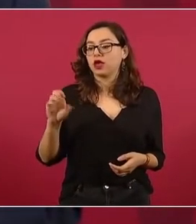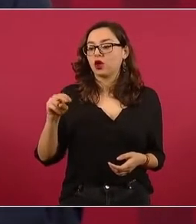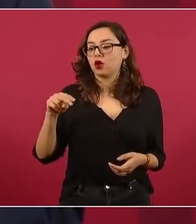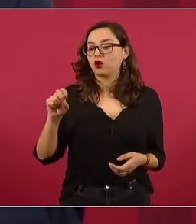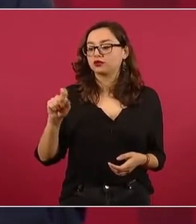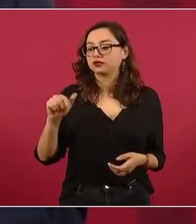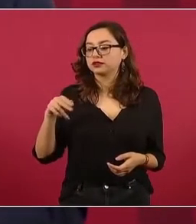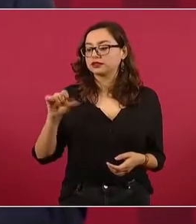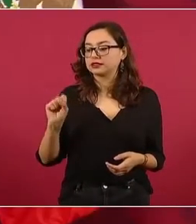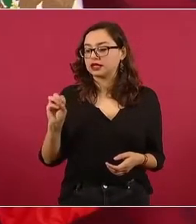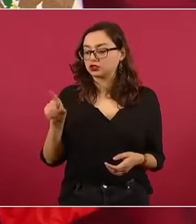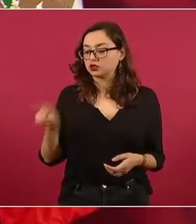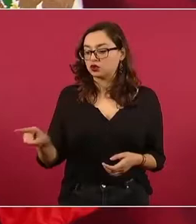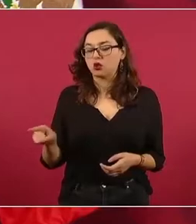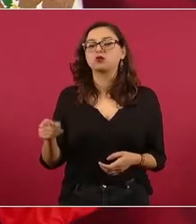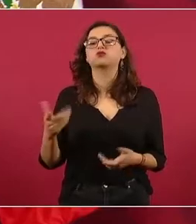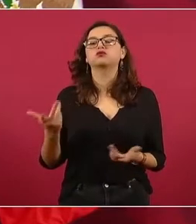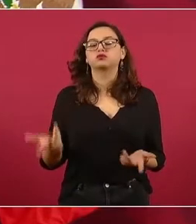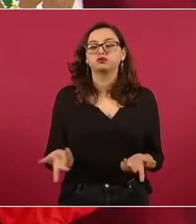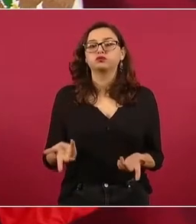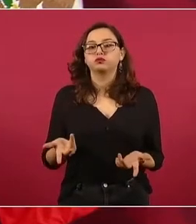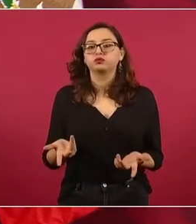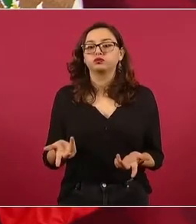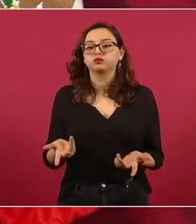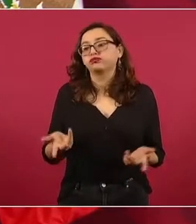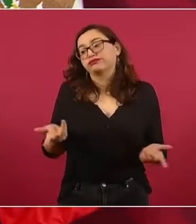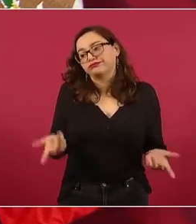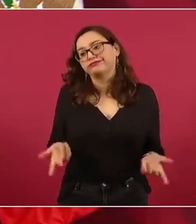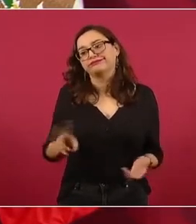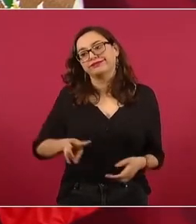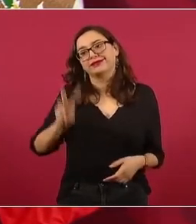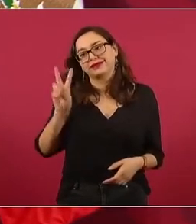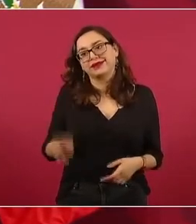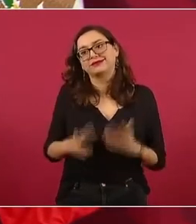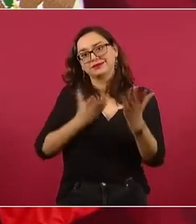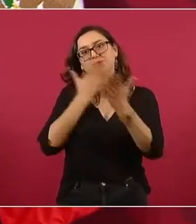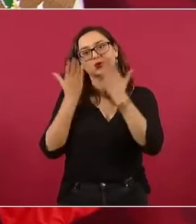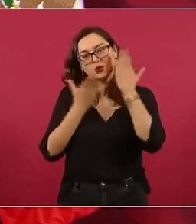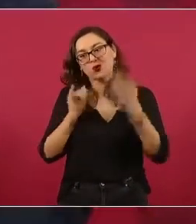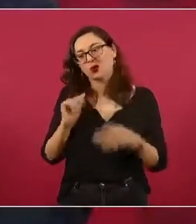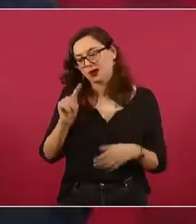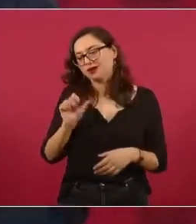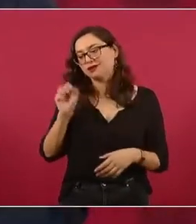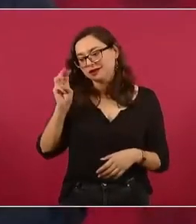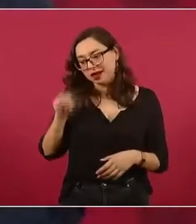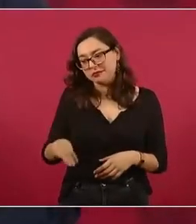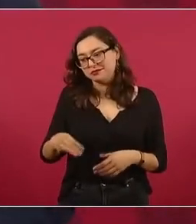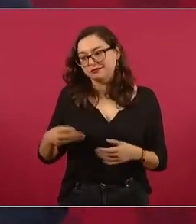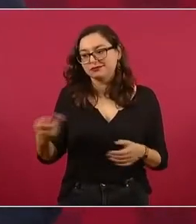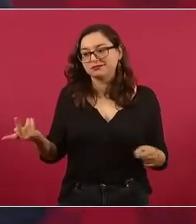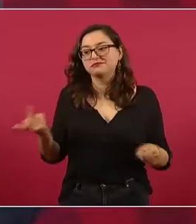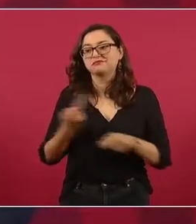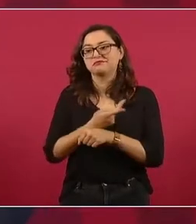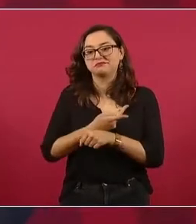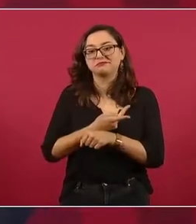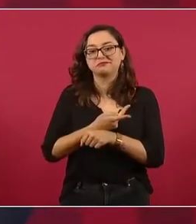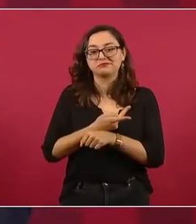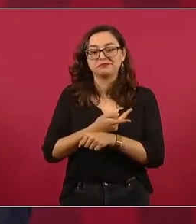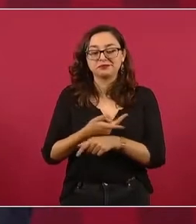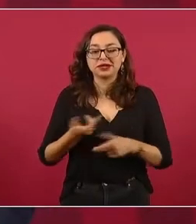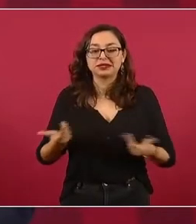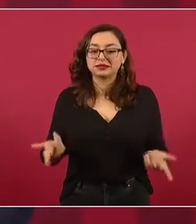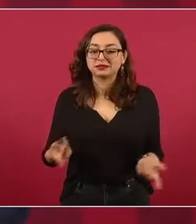aguantó y en el 12 su maestro,